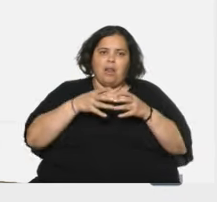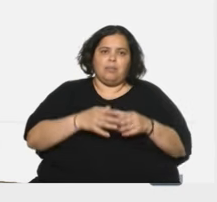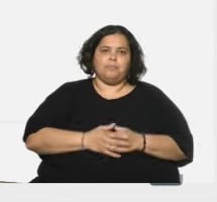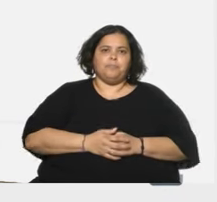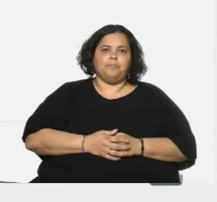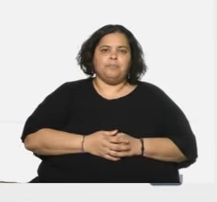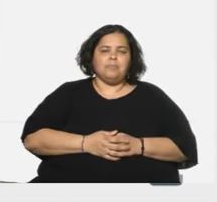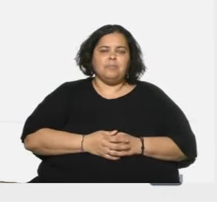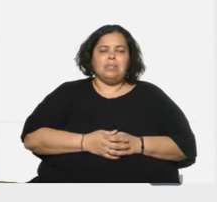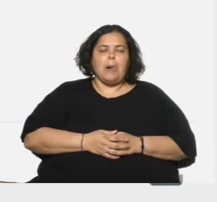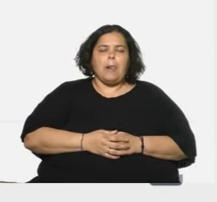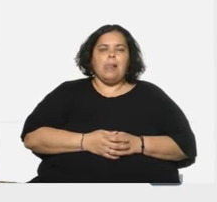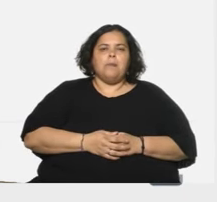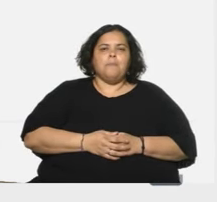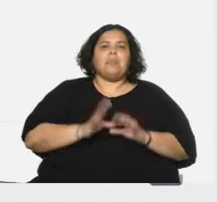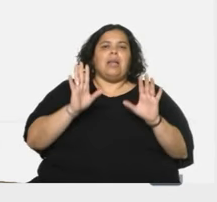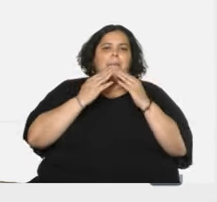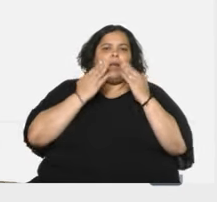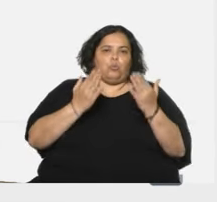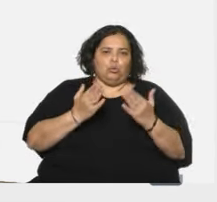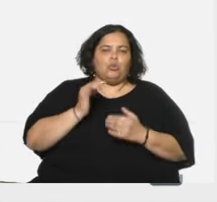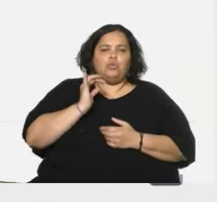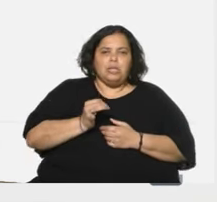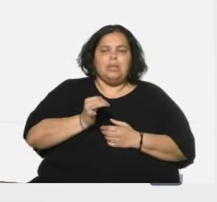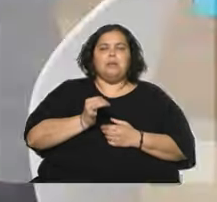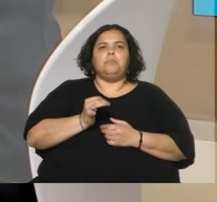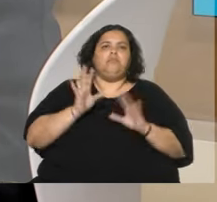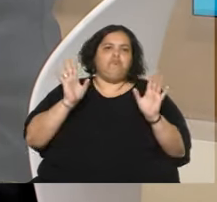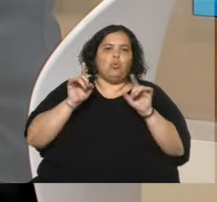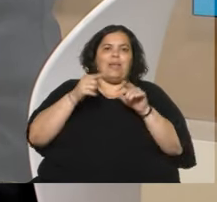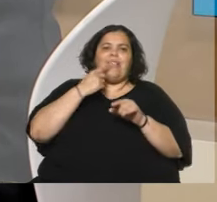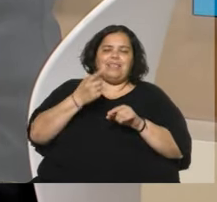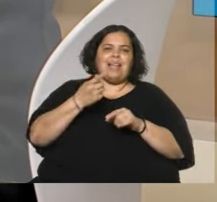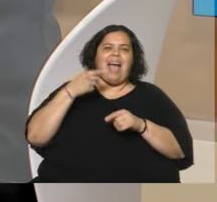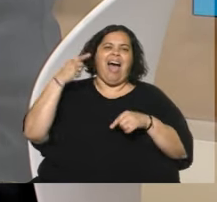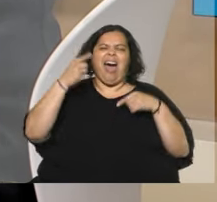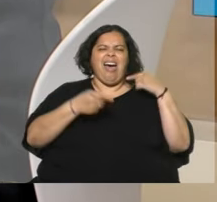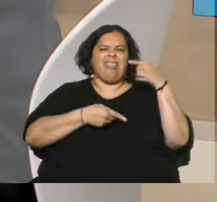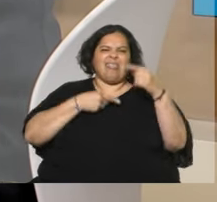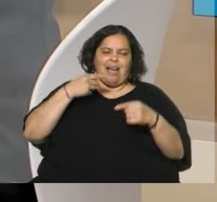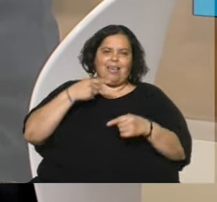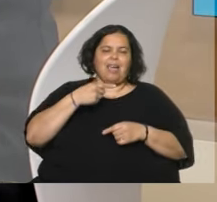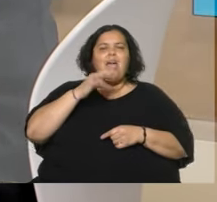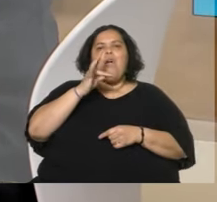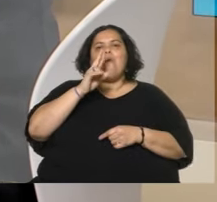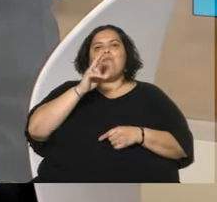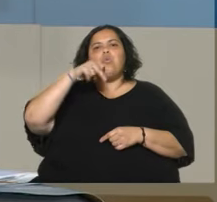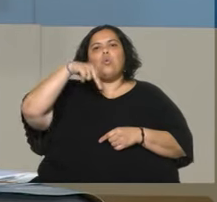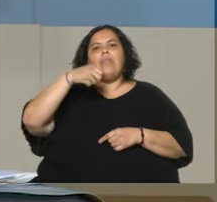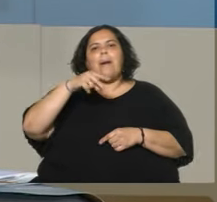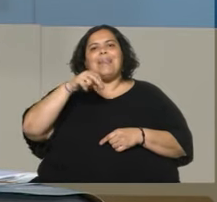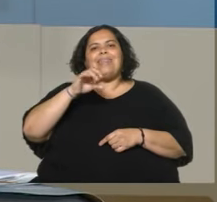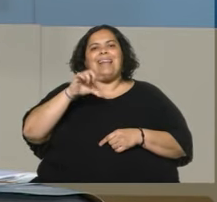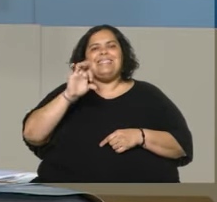No era, le consulto si no era, no sé, usted pone ataque fundamentalista. ¿Es lo mismo que ataque terrorista cuando lo escribió? Yo